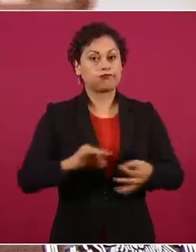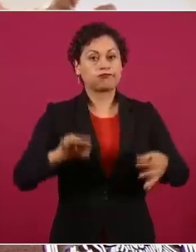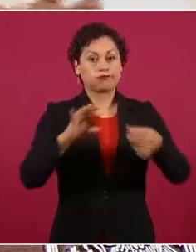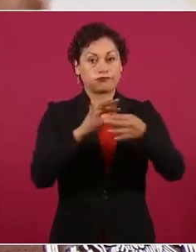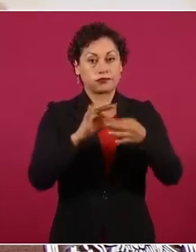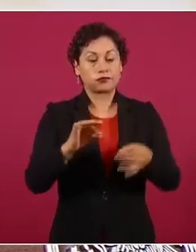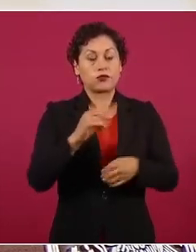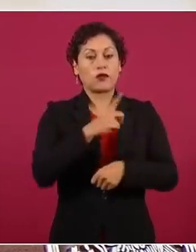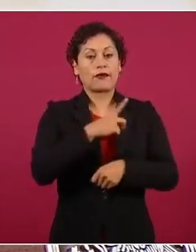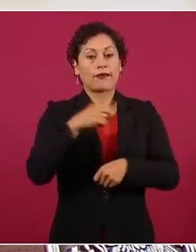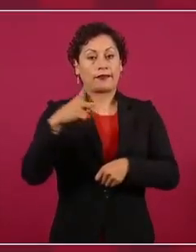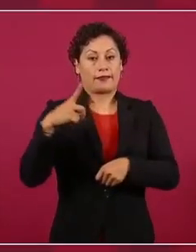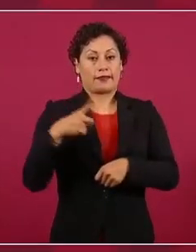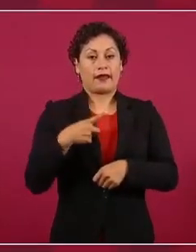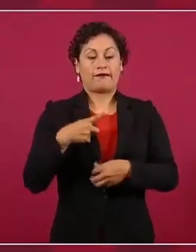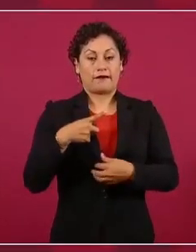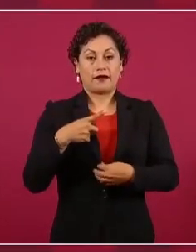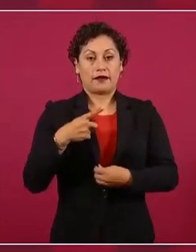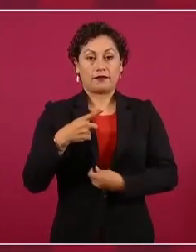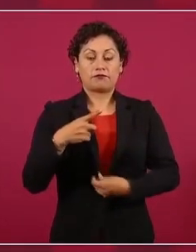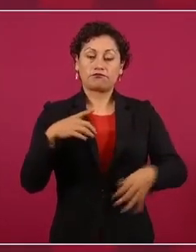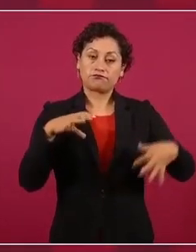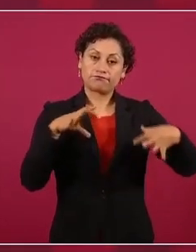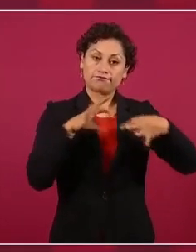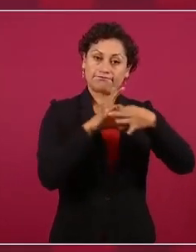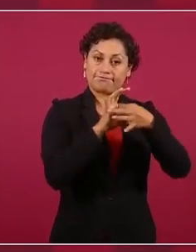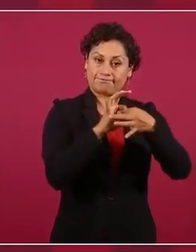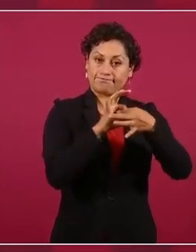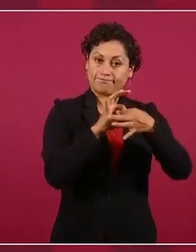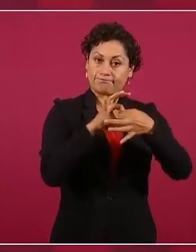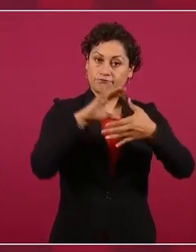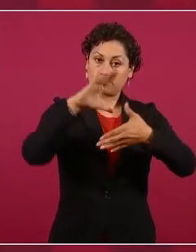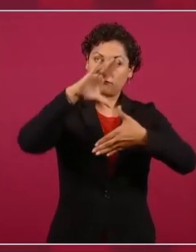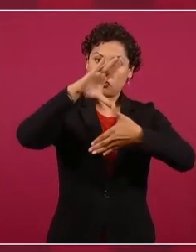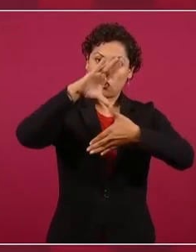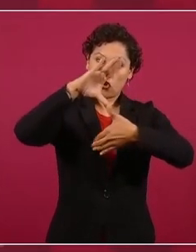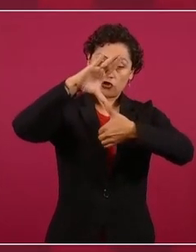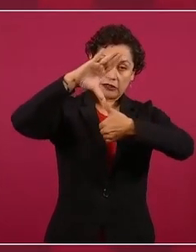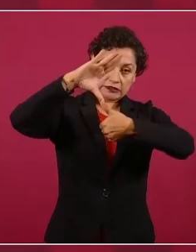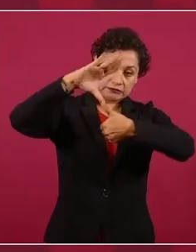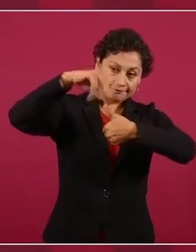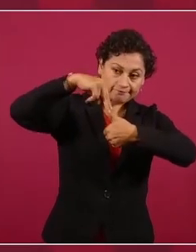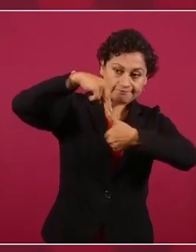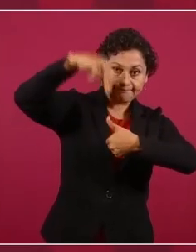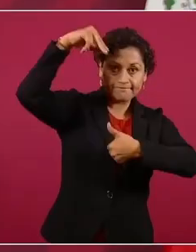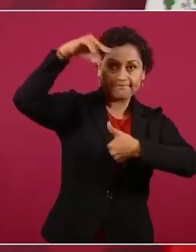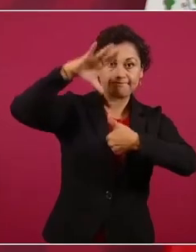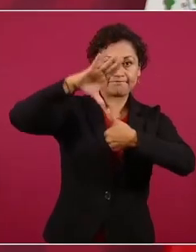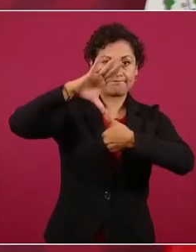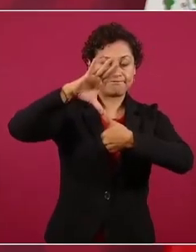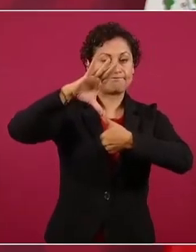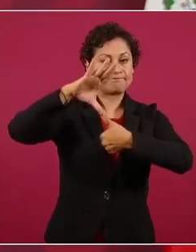región de América del Norte y coincidimos en eso.